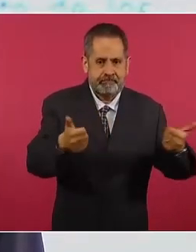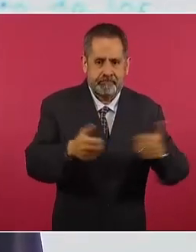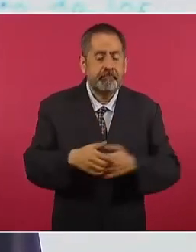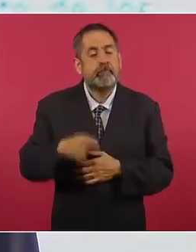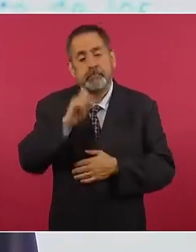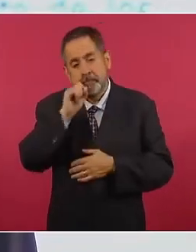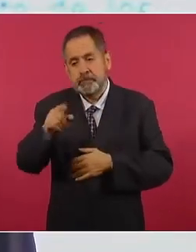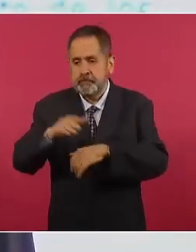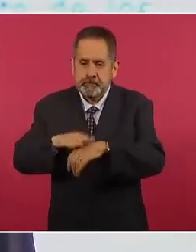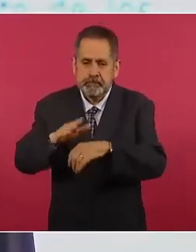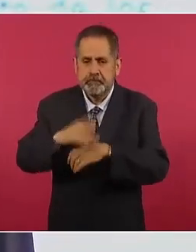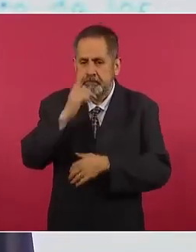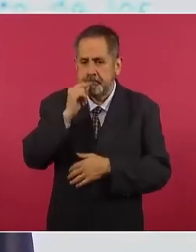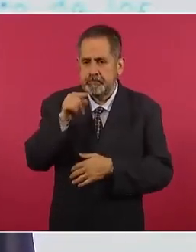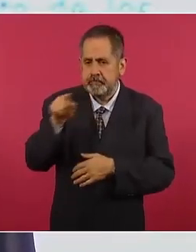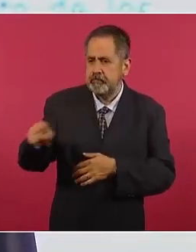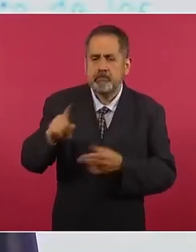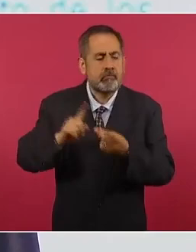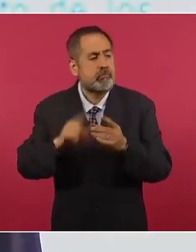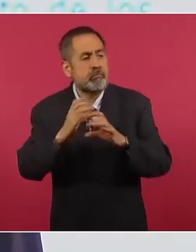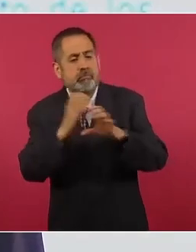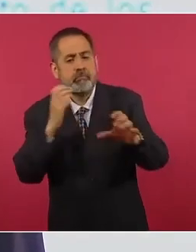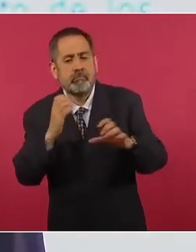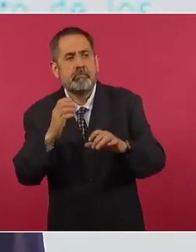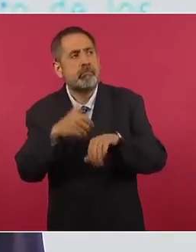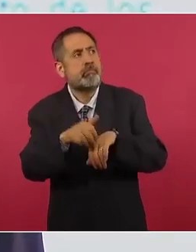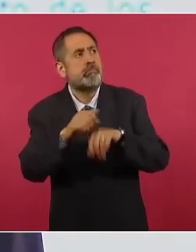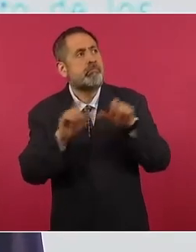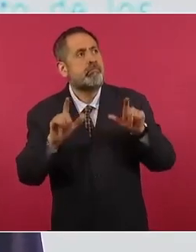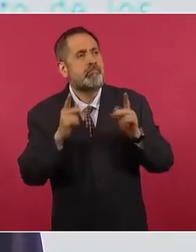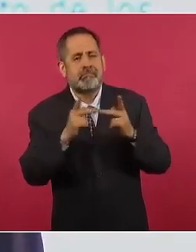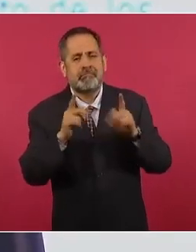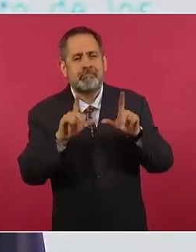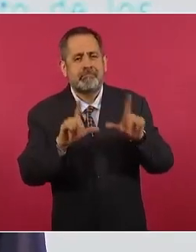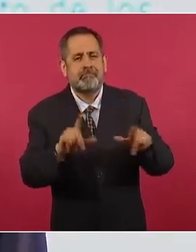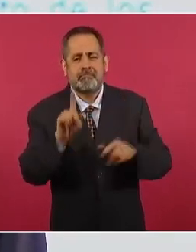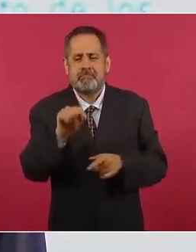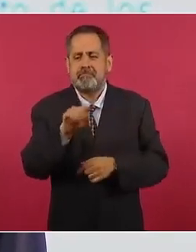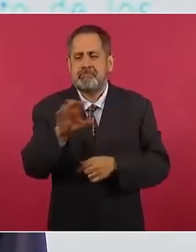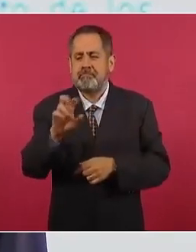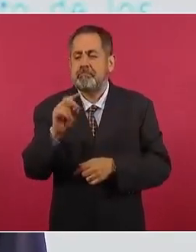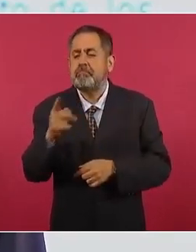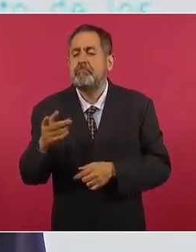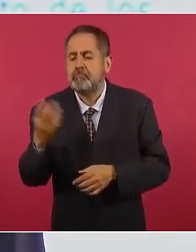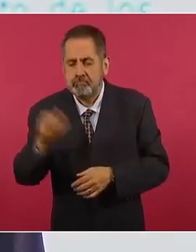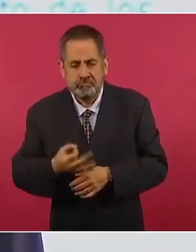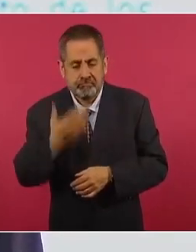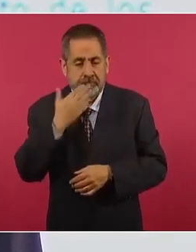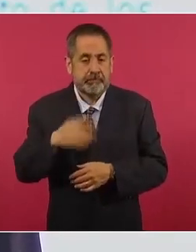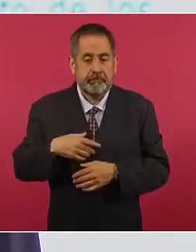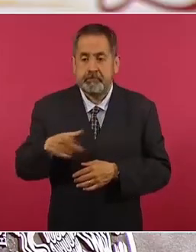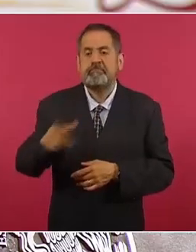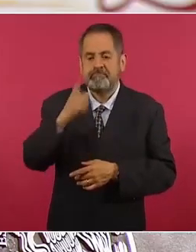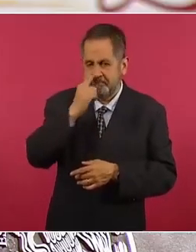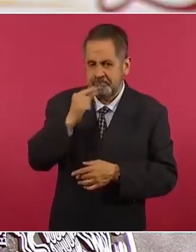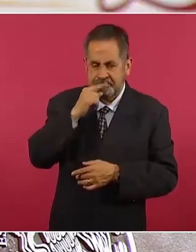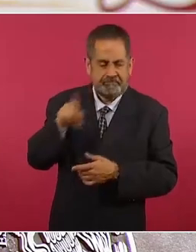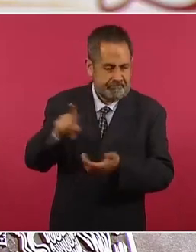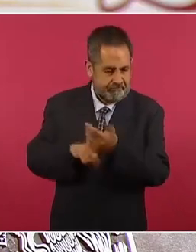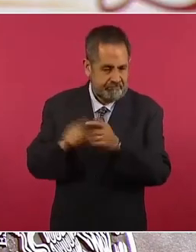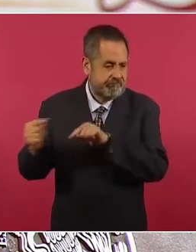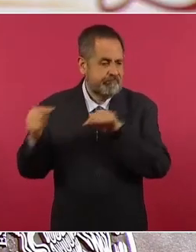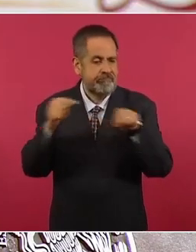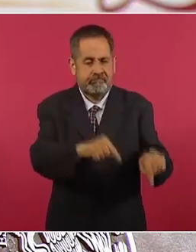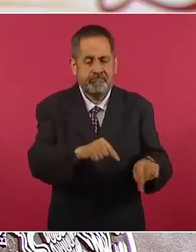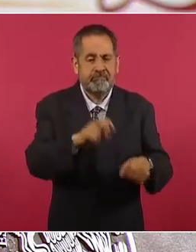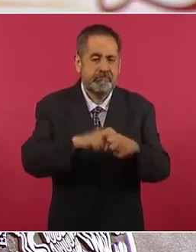Iguala en el aseguramiento del autobús 1531, confirmamos la presencia de policías de Huitzuco en el Palacio de